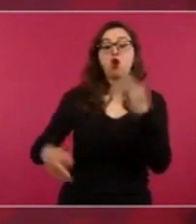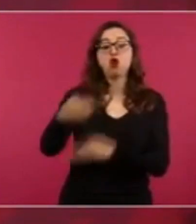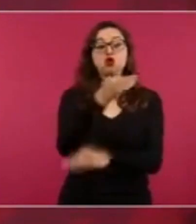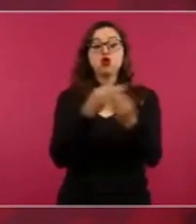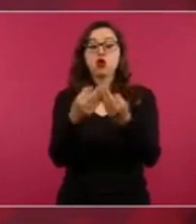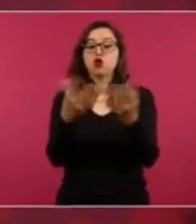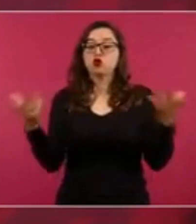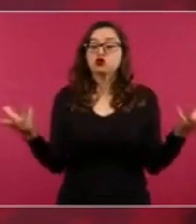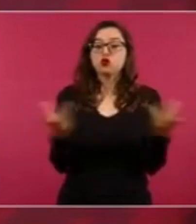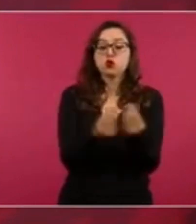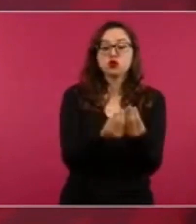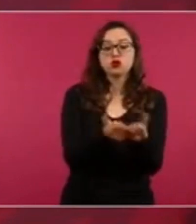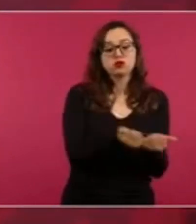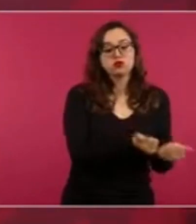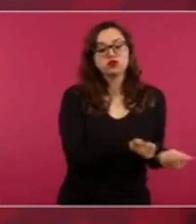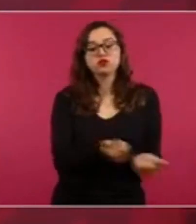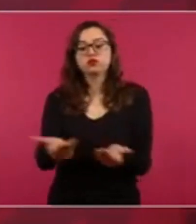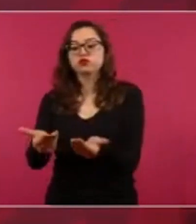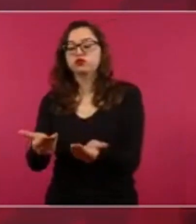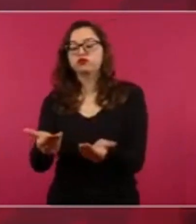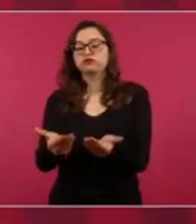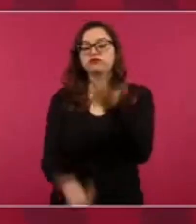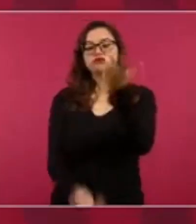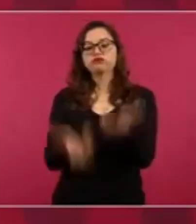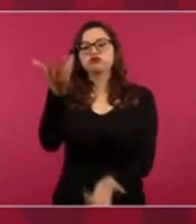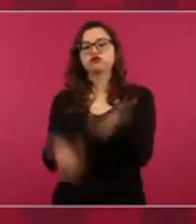para crear